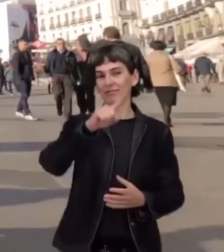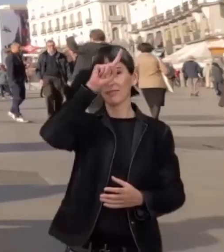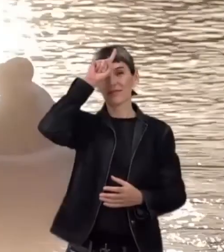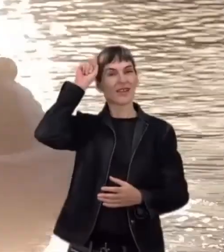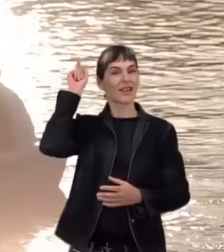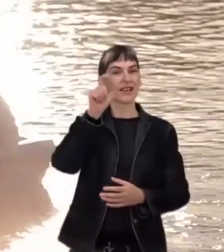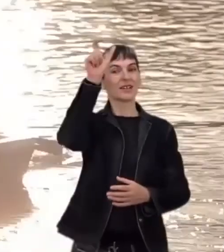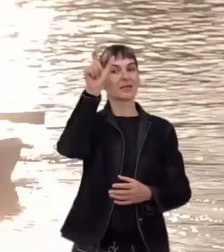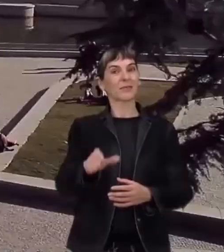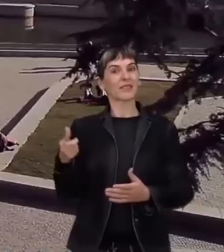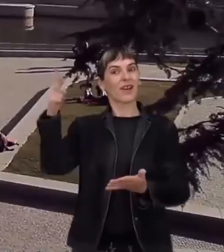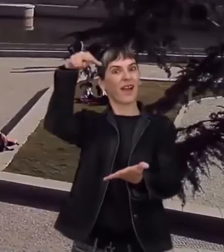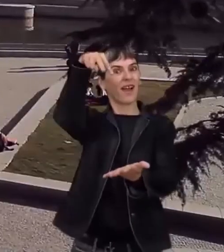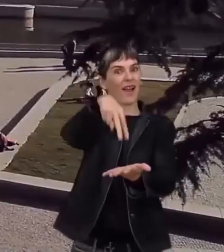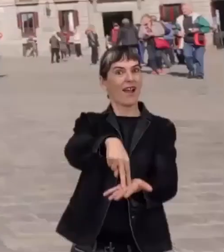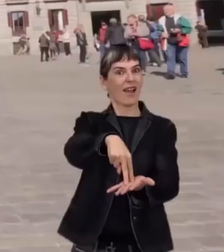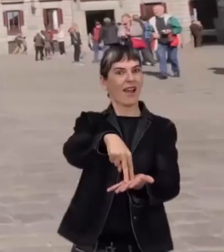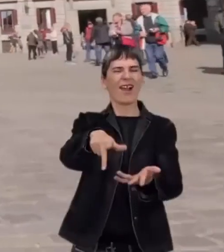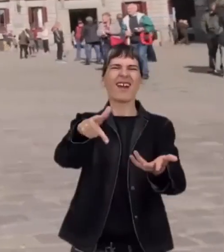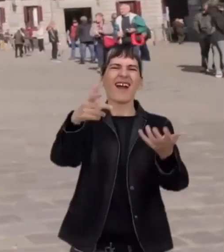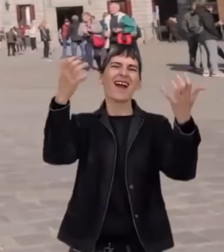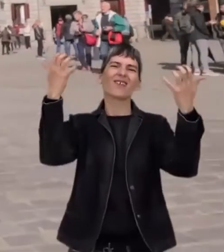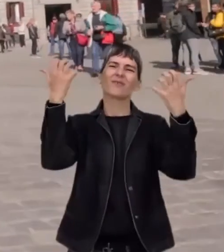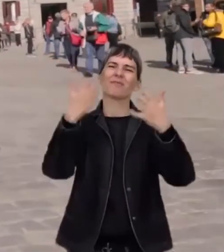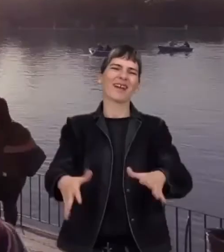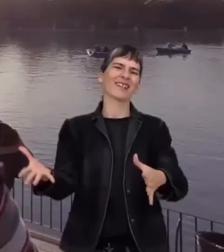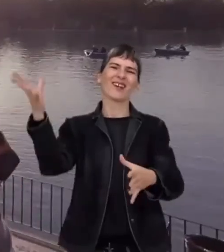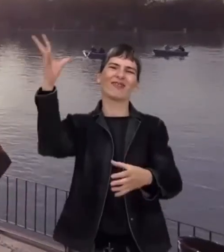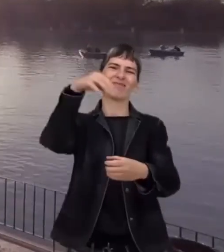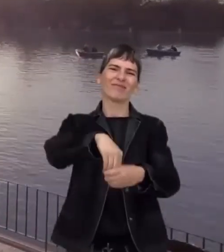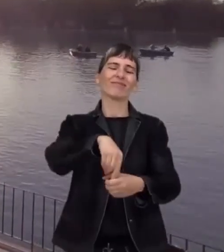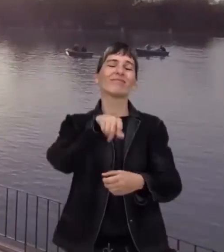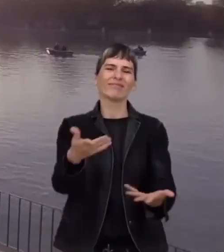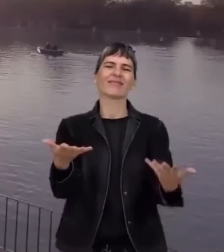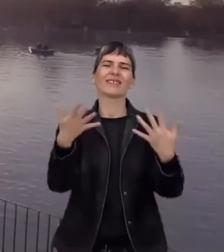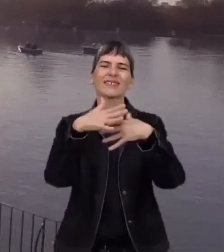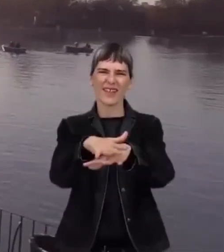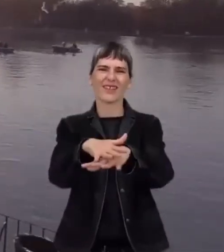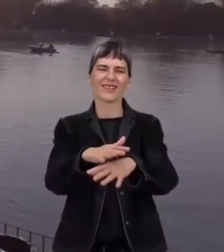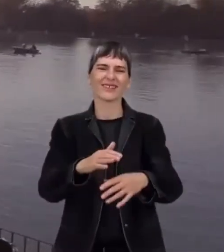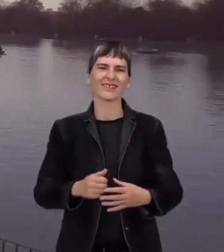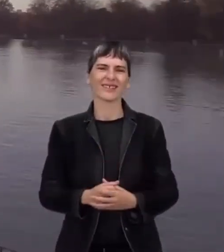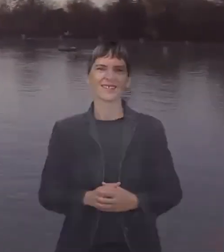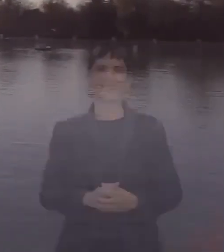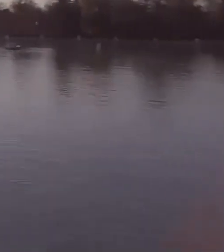pisar esta ciudad significa formar parte de ella y de su espíritu integrador